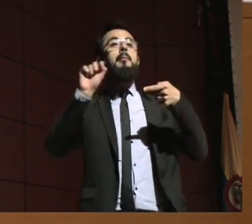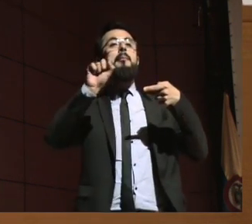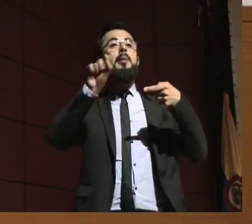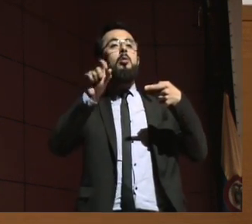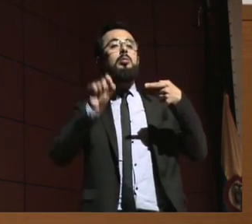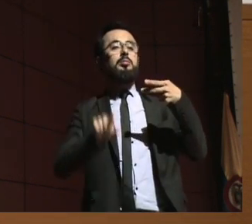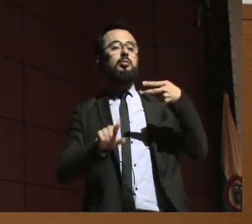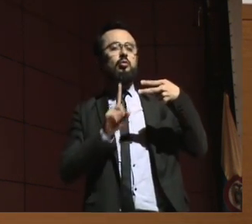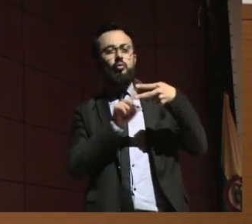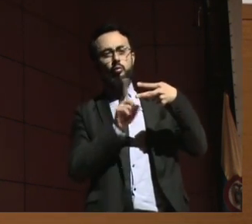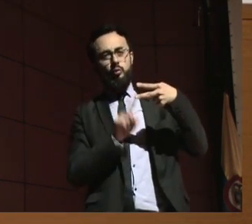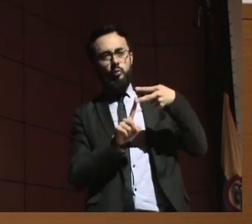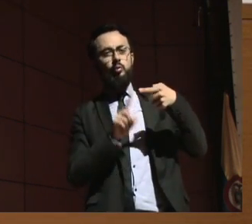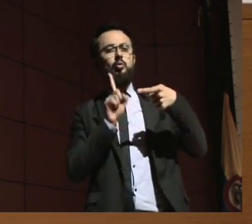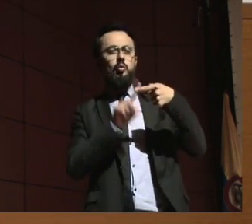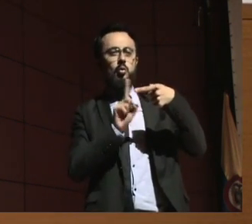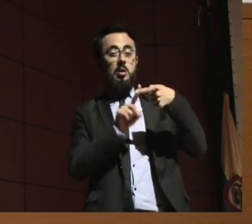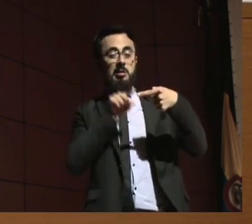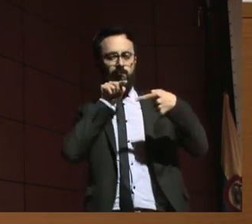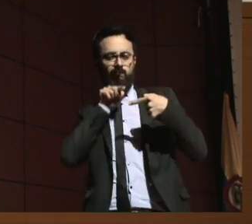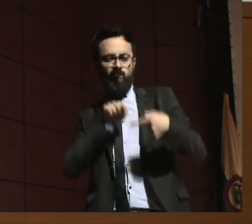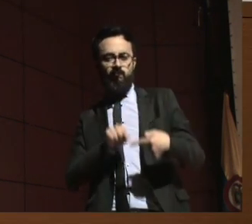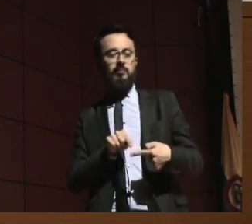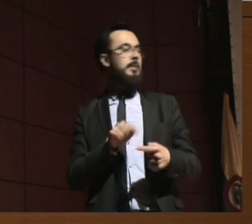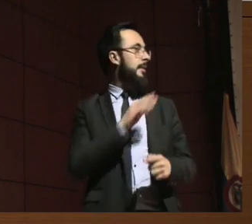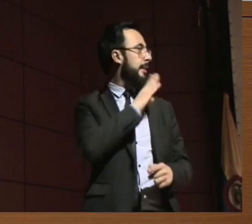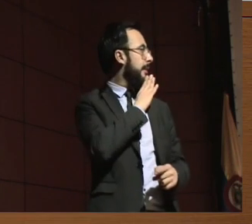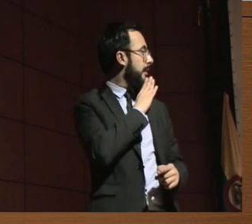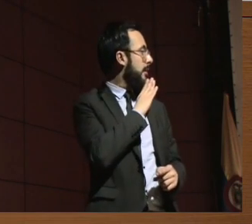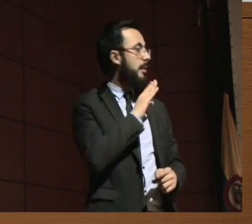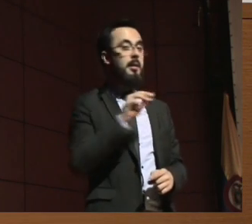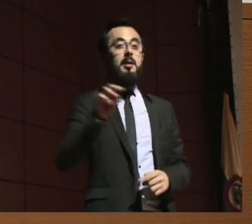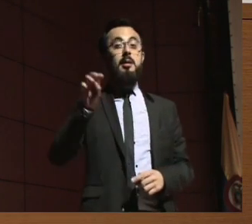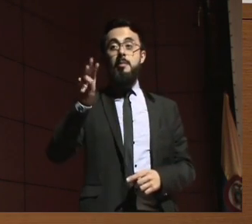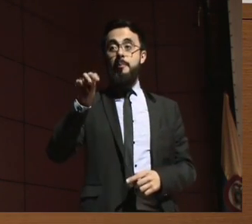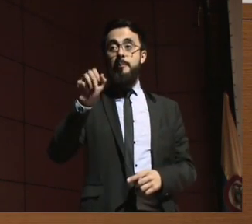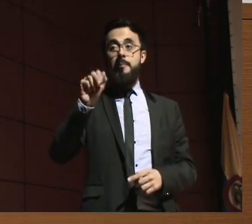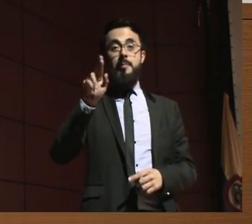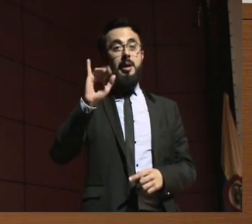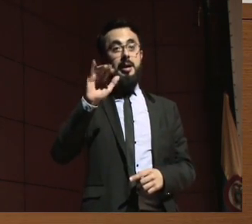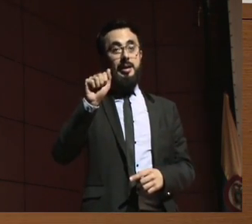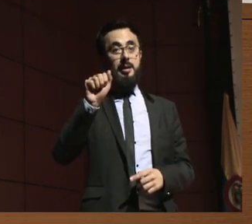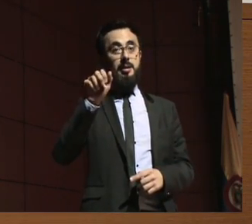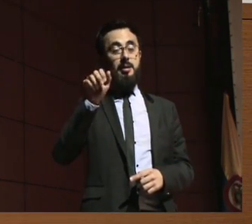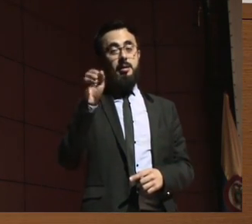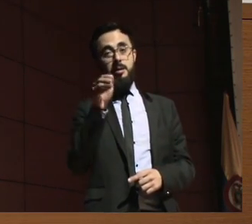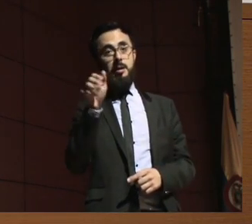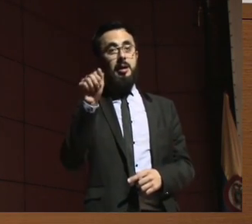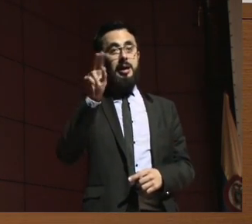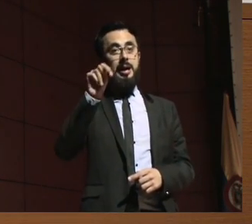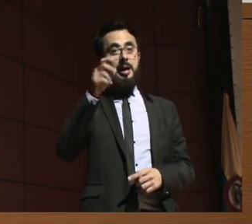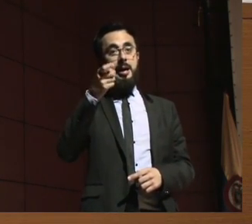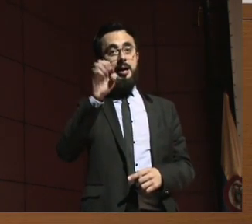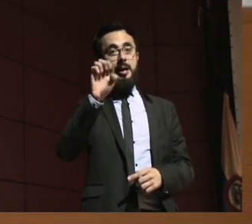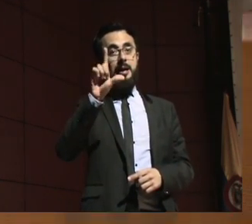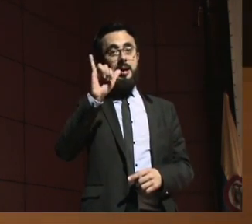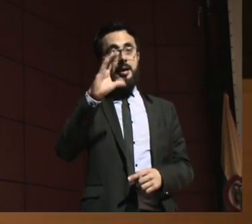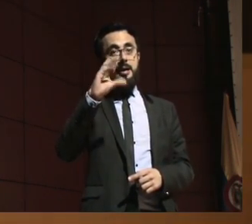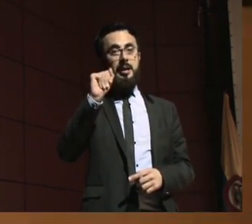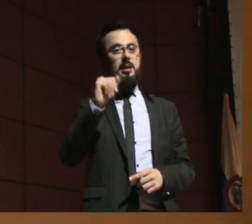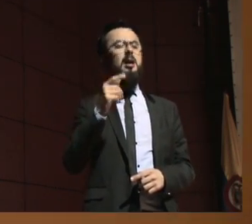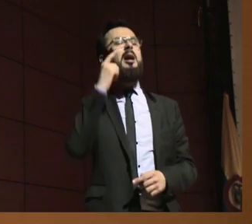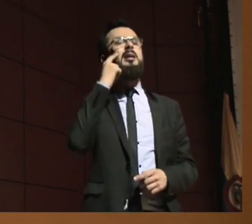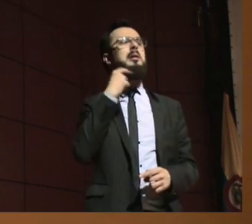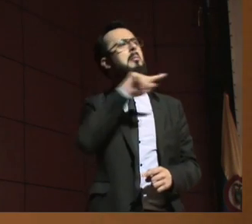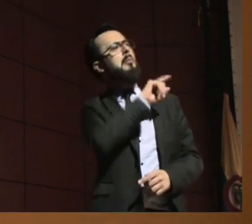de ustedes. La primera es muy puntual, la primera es para María Angélica, donde preguntan cómo se territorializará el